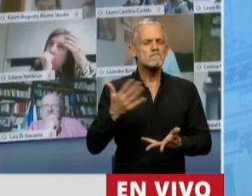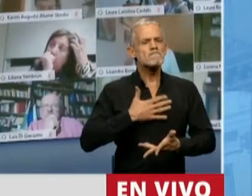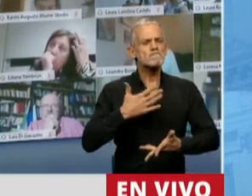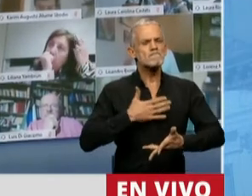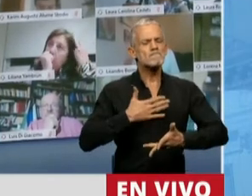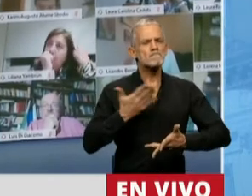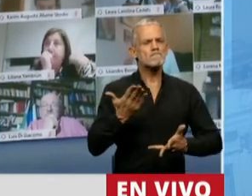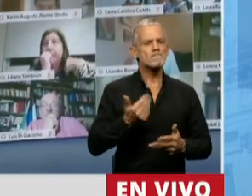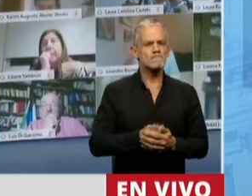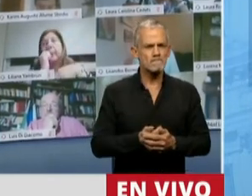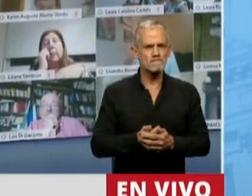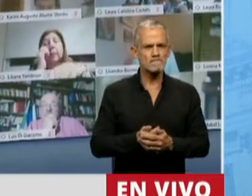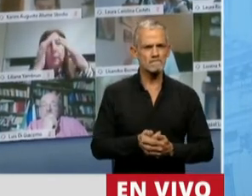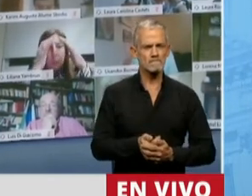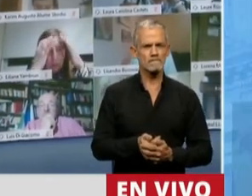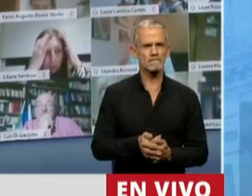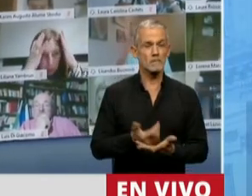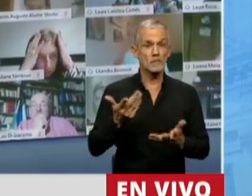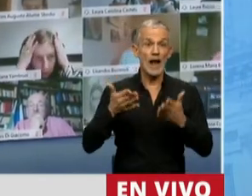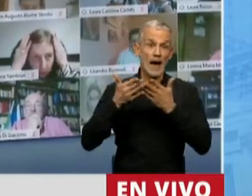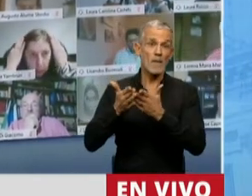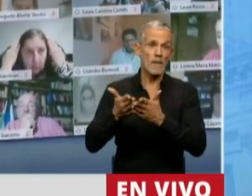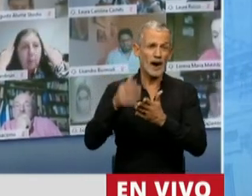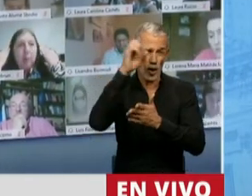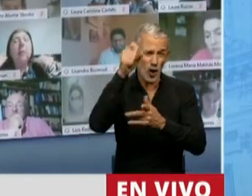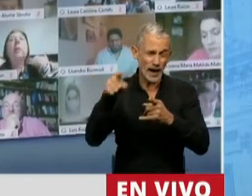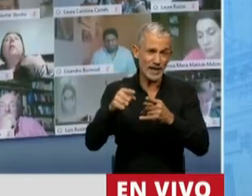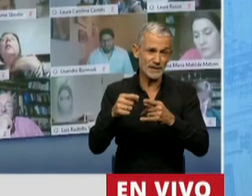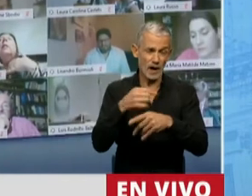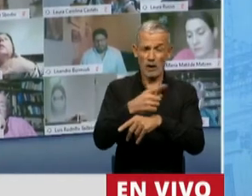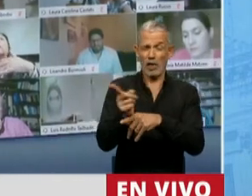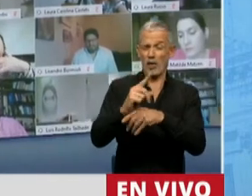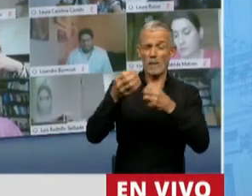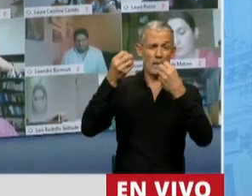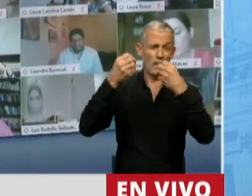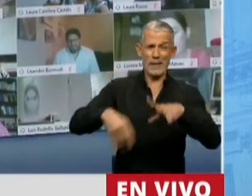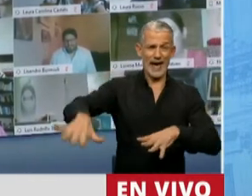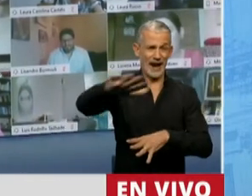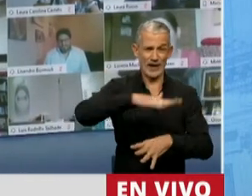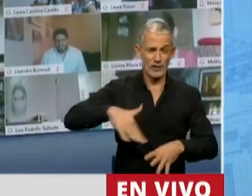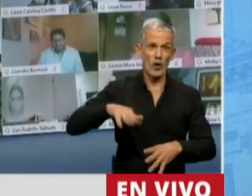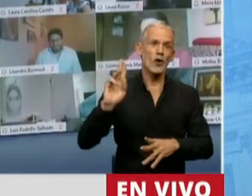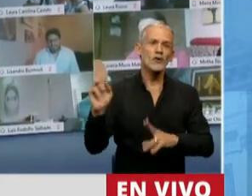Lamentablemente, señor Presidente, el barco se perdió en el medio del mar y todos se murieron de hambre.